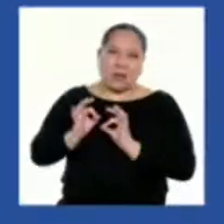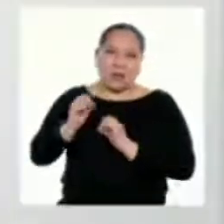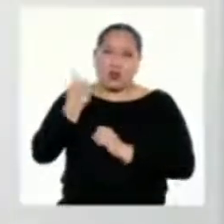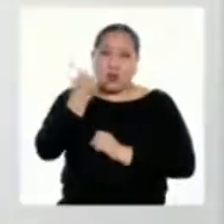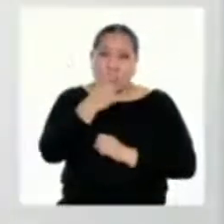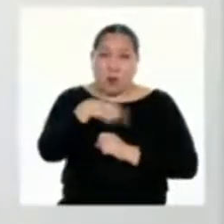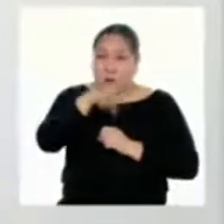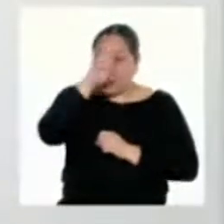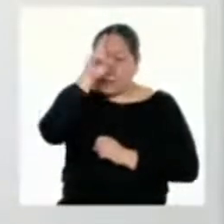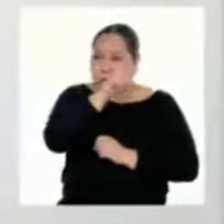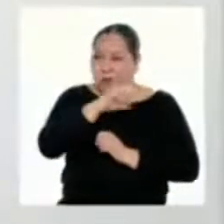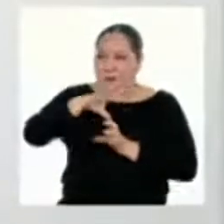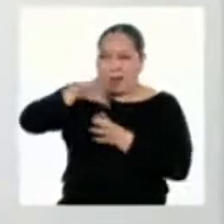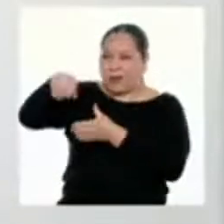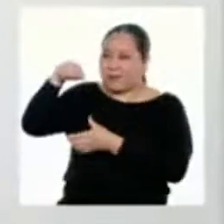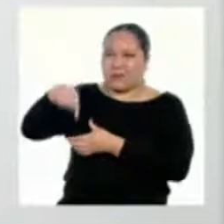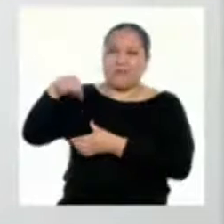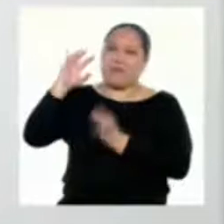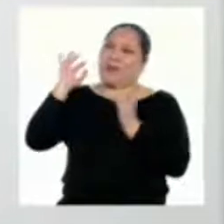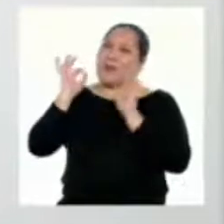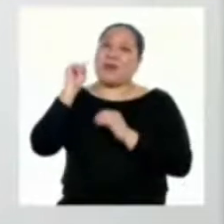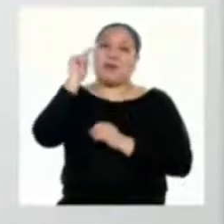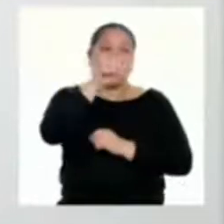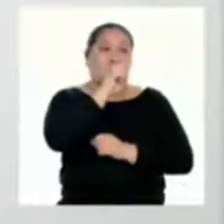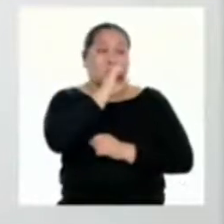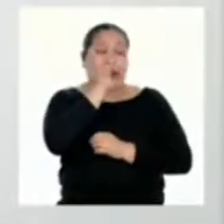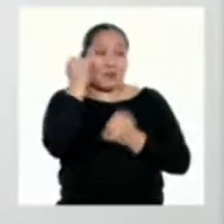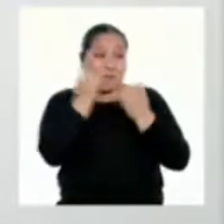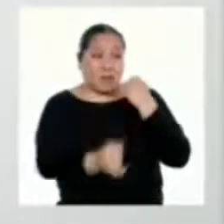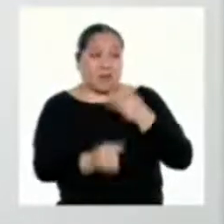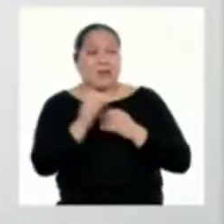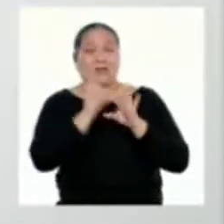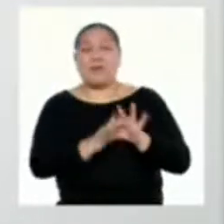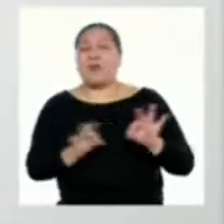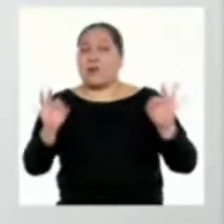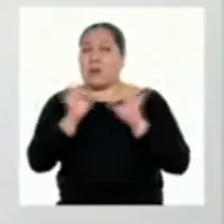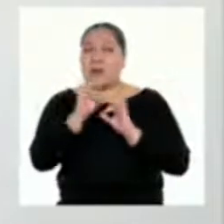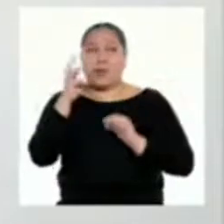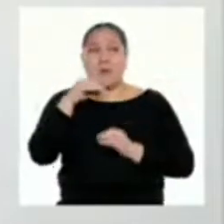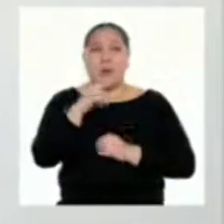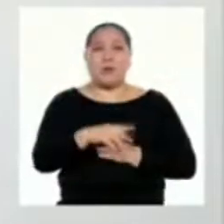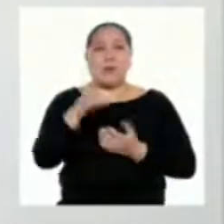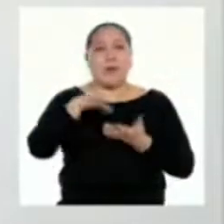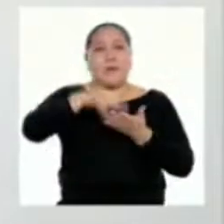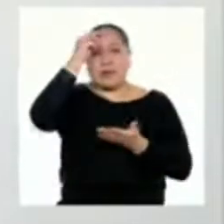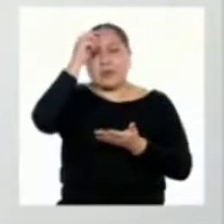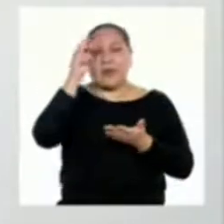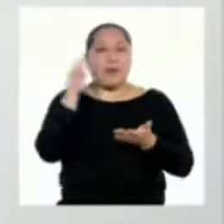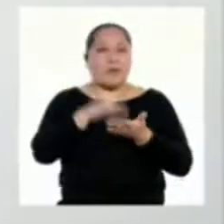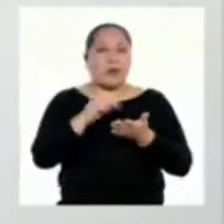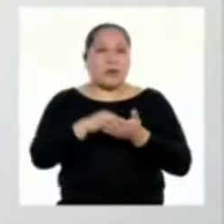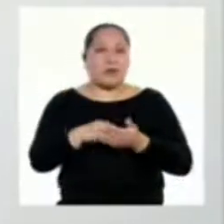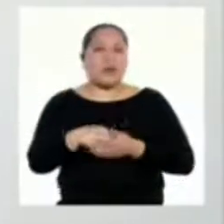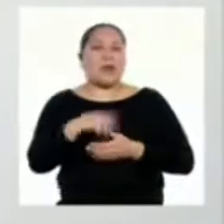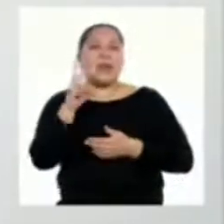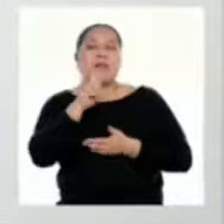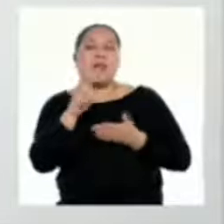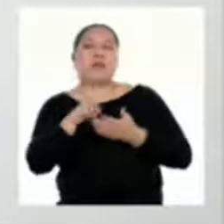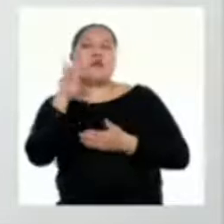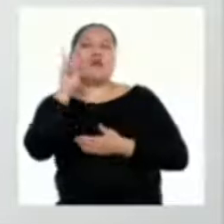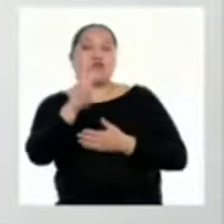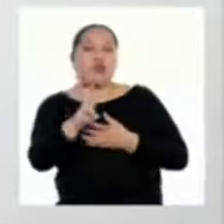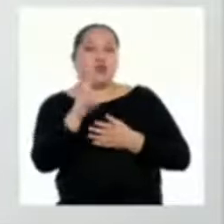Eso último que dijiste es muy importante, Miluska. Para aprender más, leímos otros dos textos que se